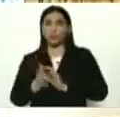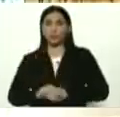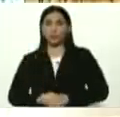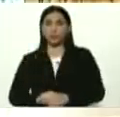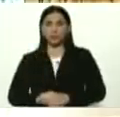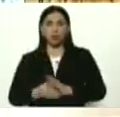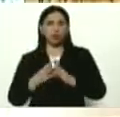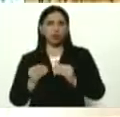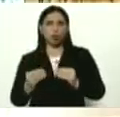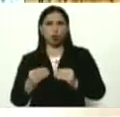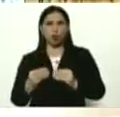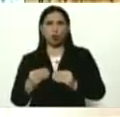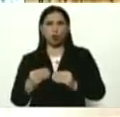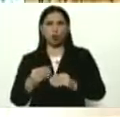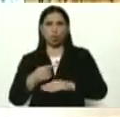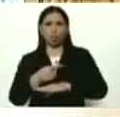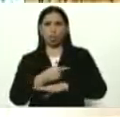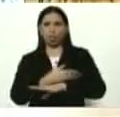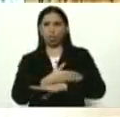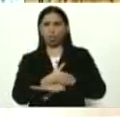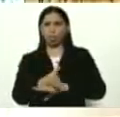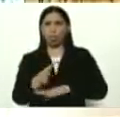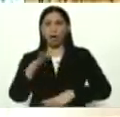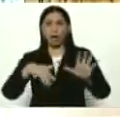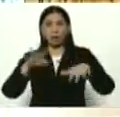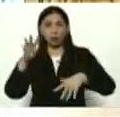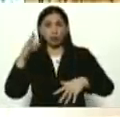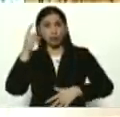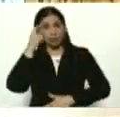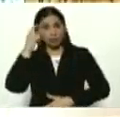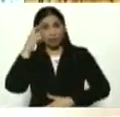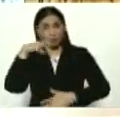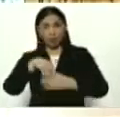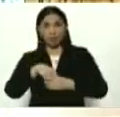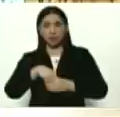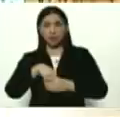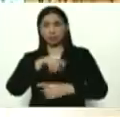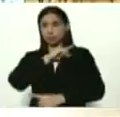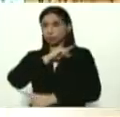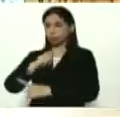Todos pasan 14 días de cuarentena allí en la frontera, por orden que di.